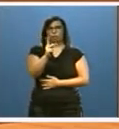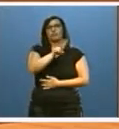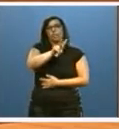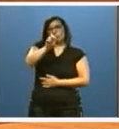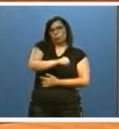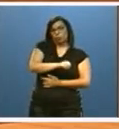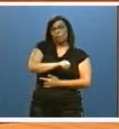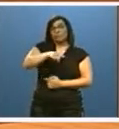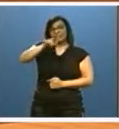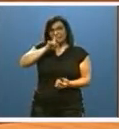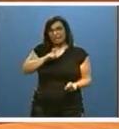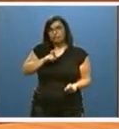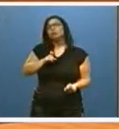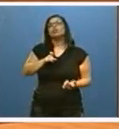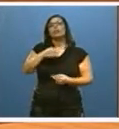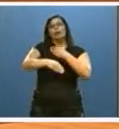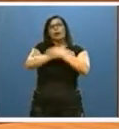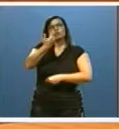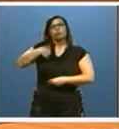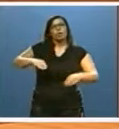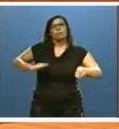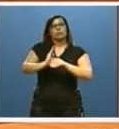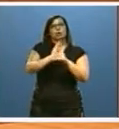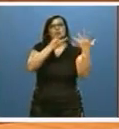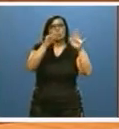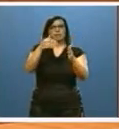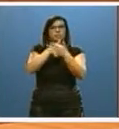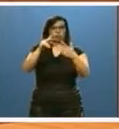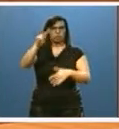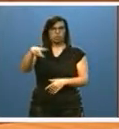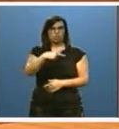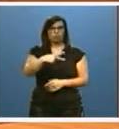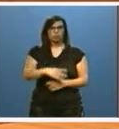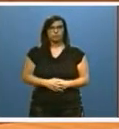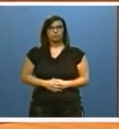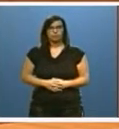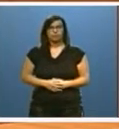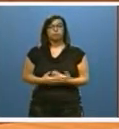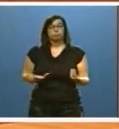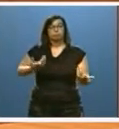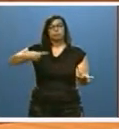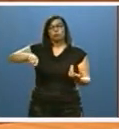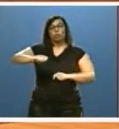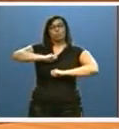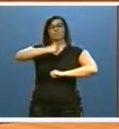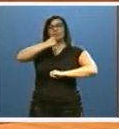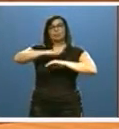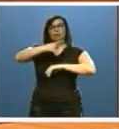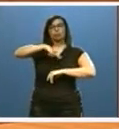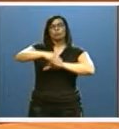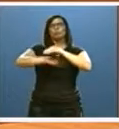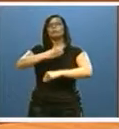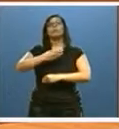En 2016 se está ejecutando ya una inversión de 90 millones de euros. Todo ello nos permitirá acometer obras de